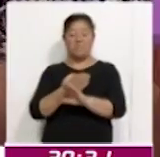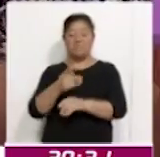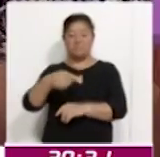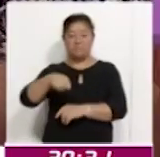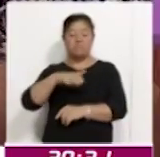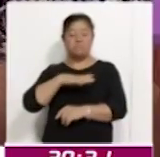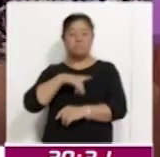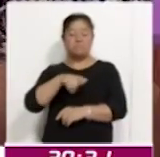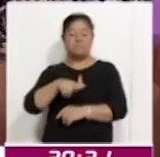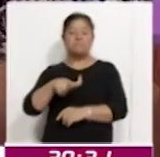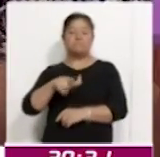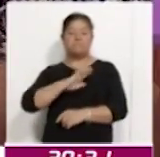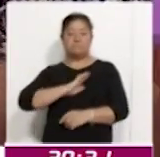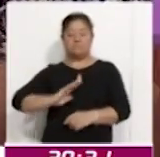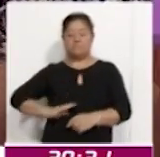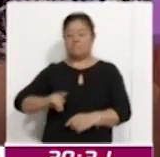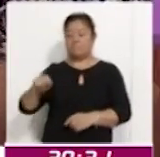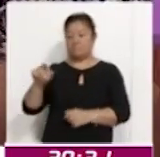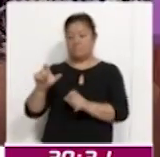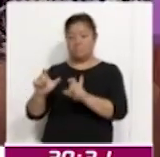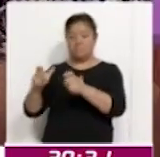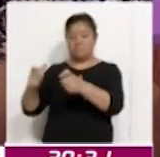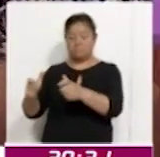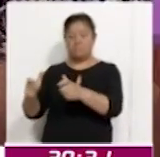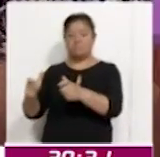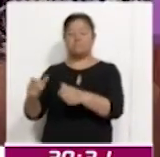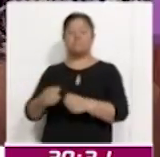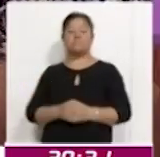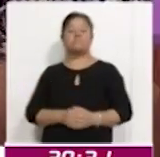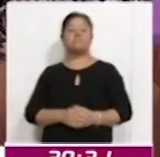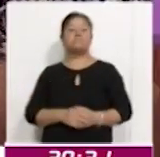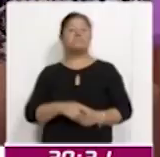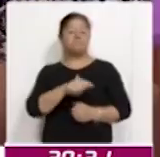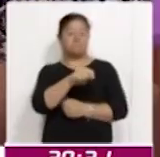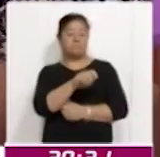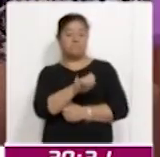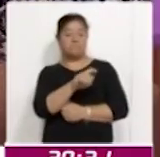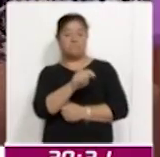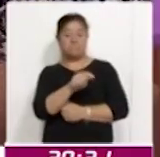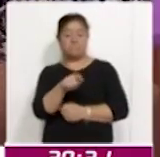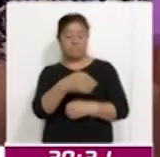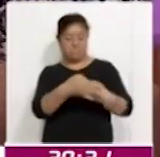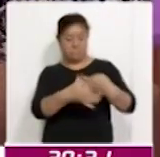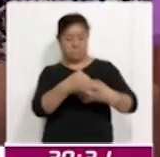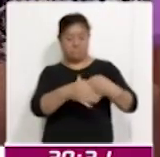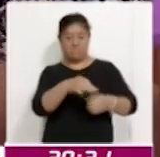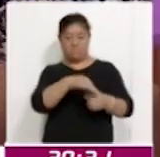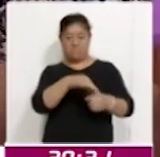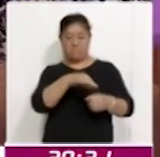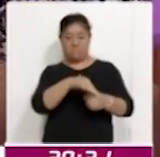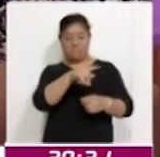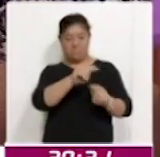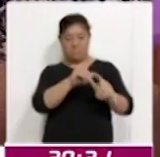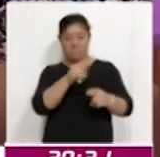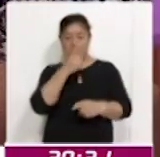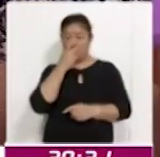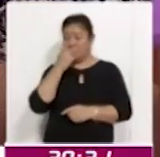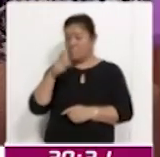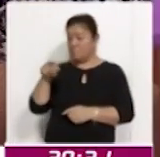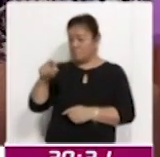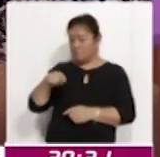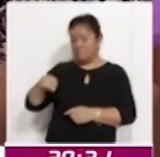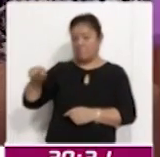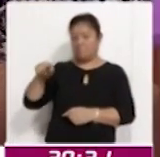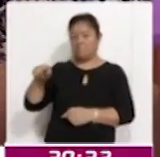municipio, perdón, de San Lucas, Tecopilco, bueno, pues el Tribunal Electoral de Tlaxcala declaró la nulidad de la elección